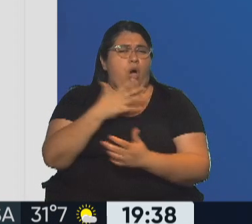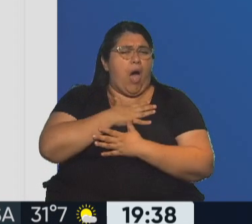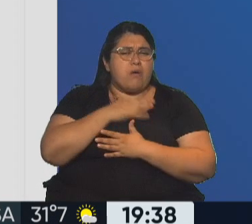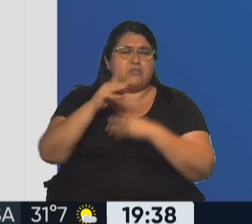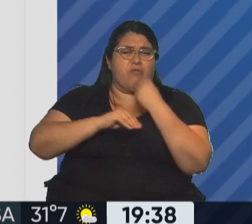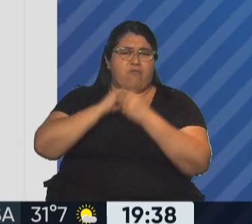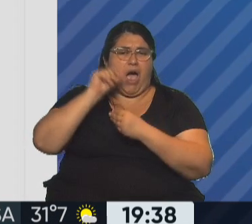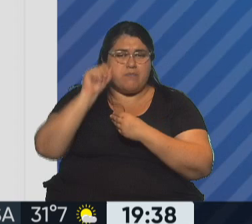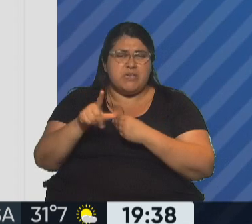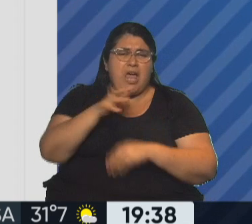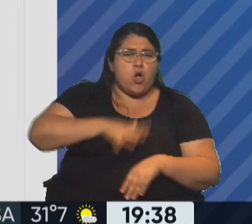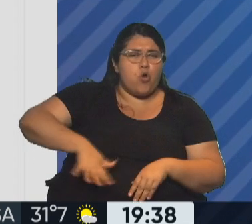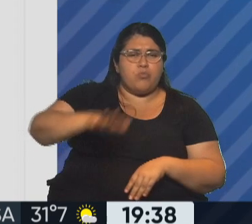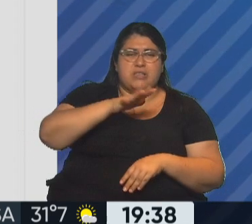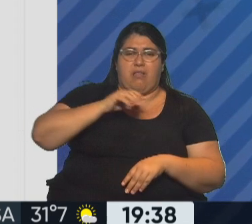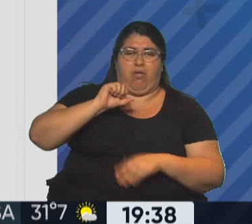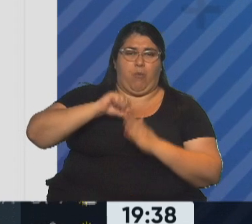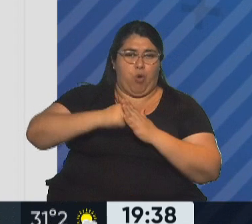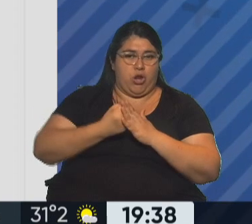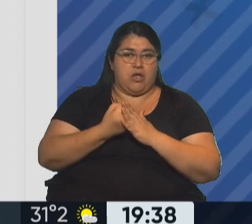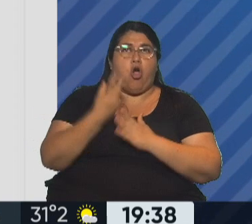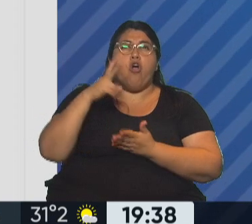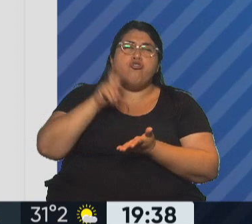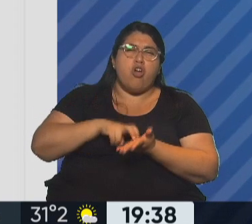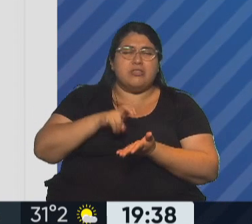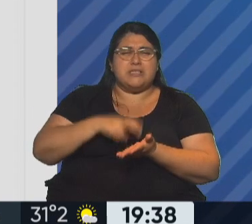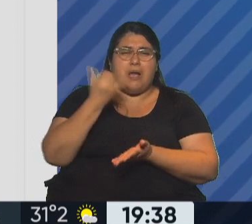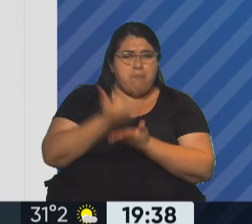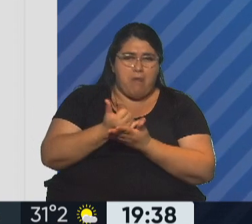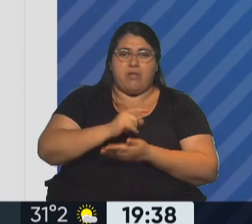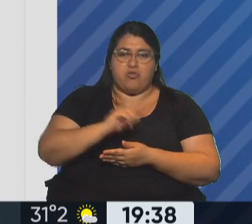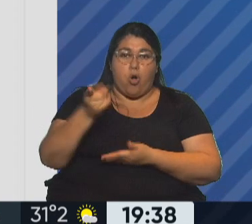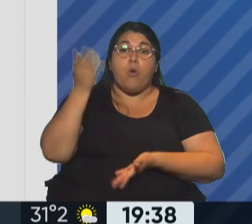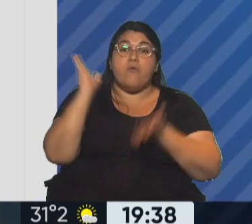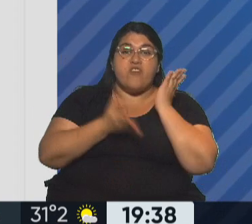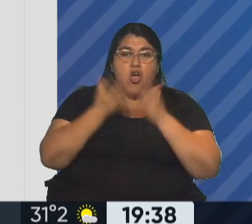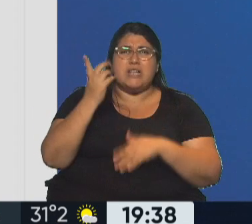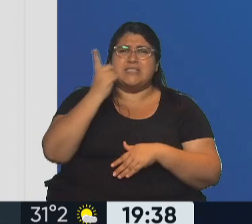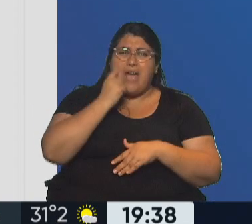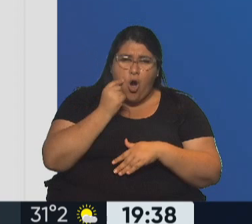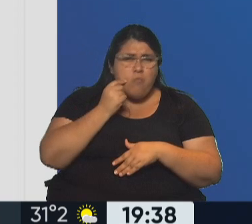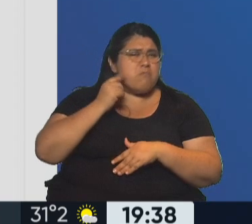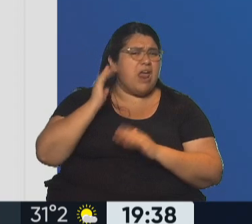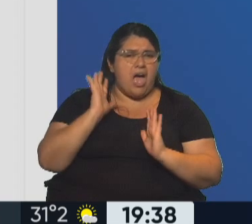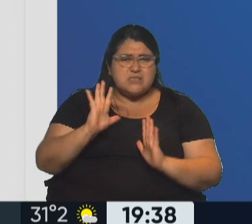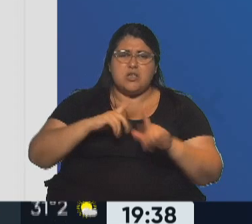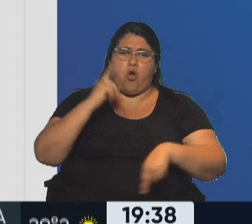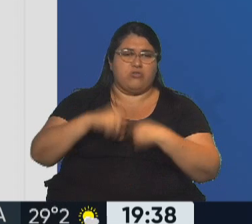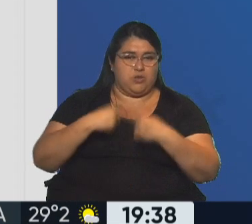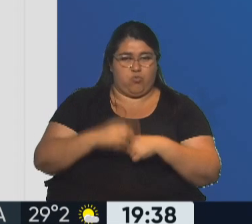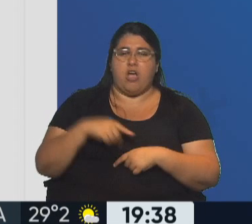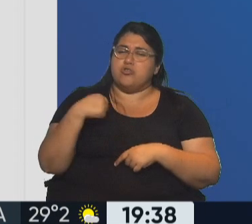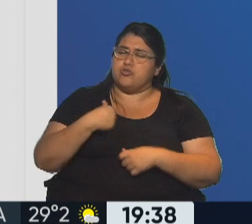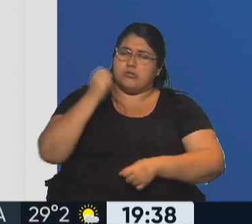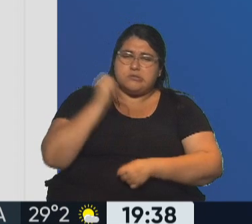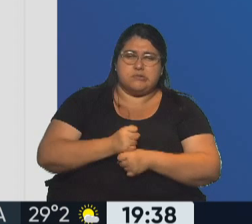familia y a toda la comunidad de Moreno. No es una noticia más porque la violencia machista no es un hecho aislado. Y agrega, no voy a parar de